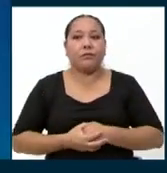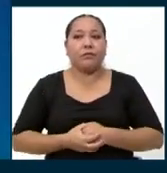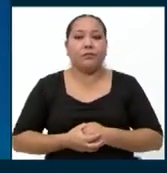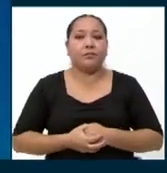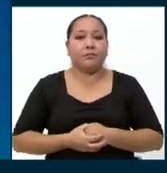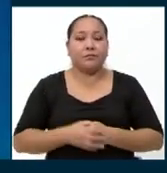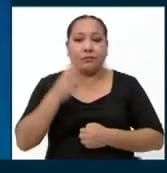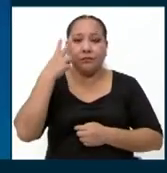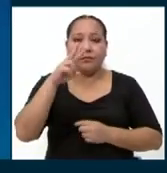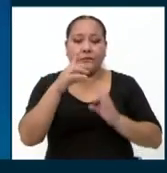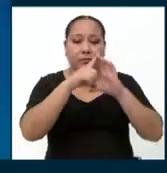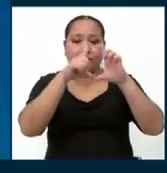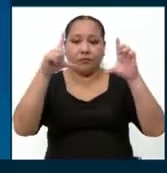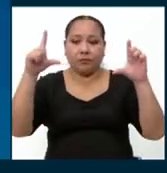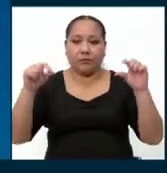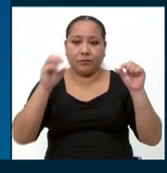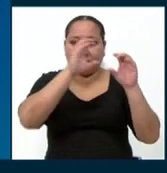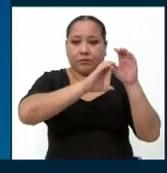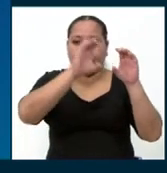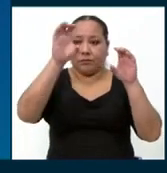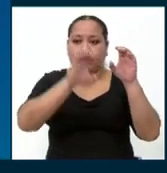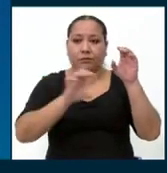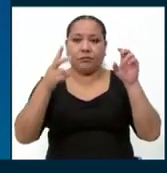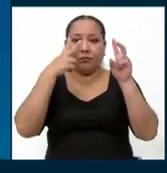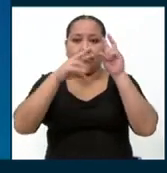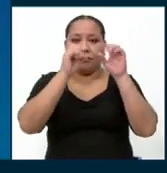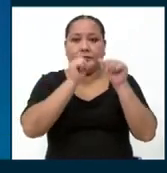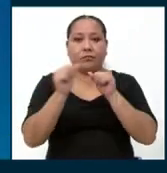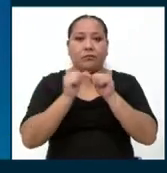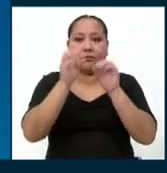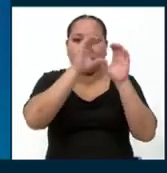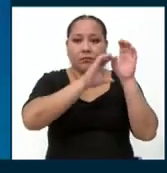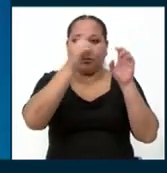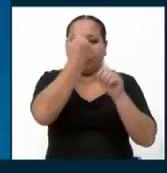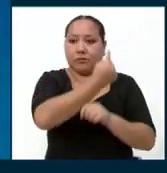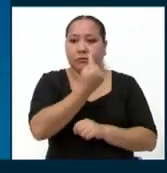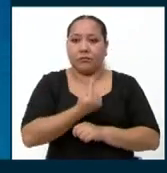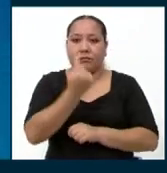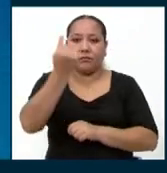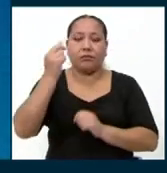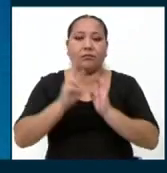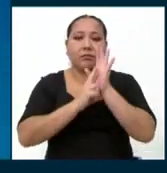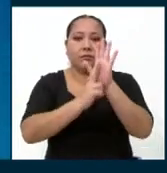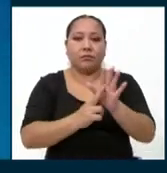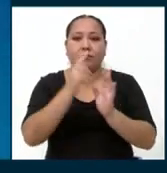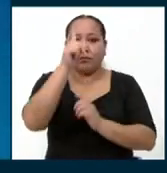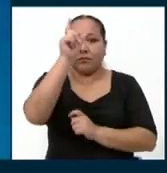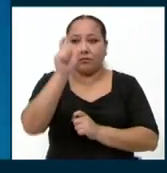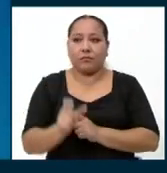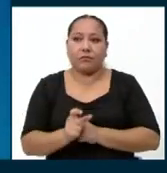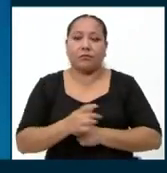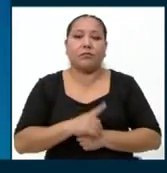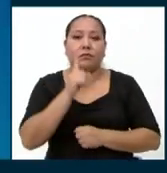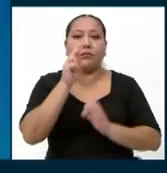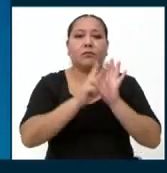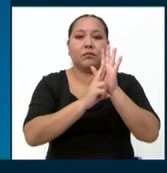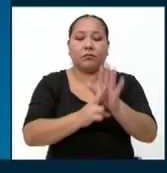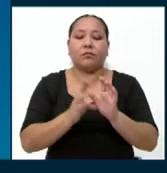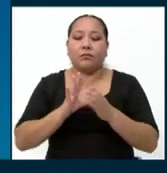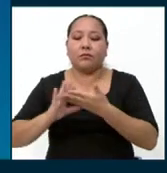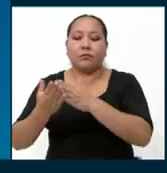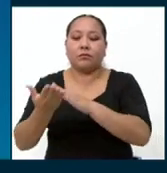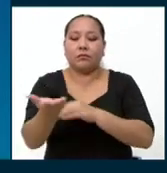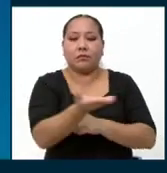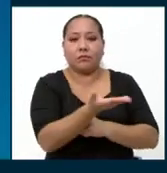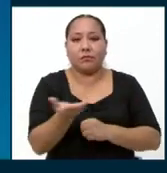A ver, en pantalla, como les digo, vemos el mosaico enumerado. Cada uno representa a un ciudadano y un representante de la sociedad